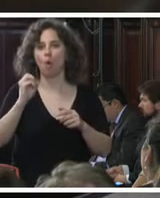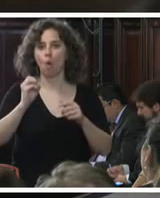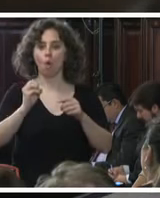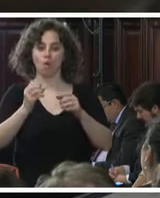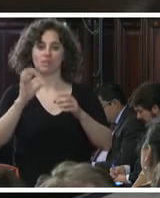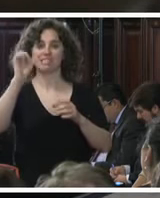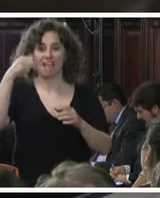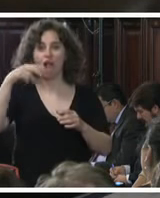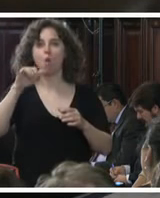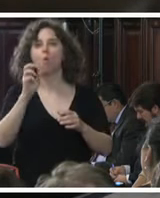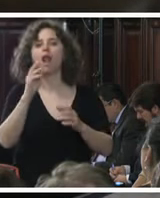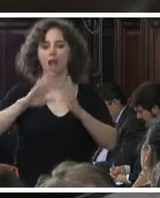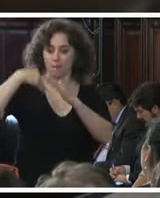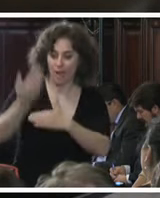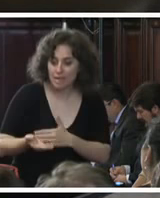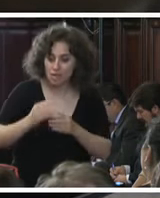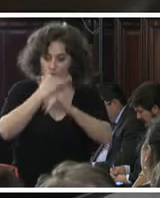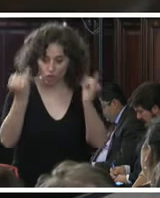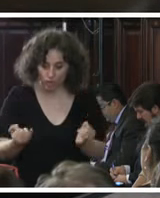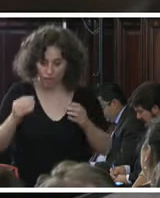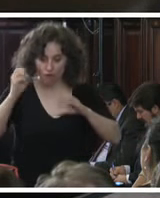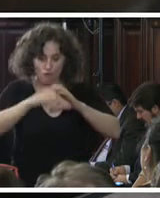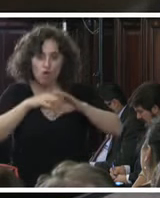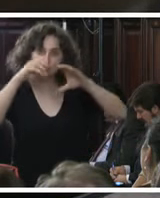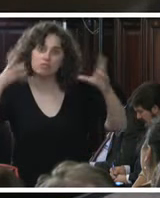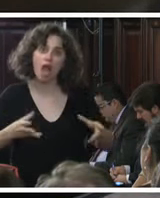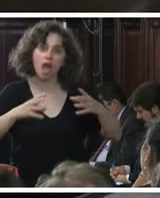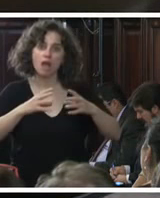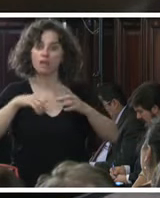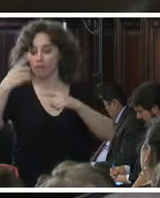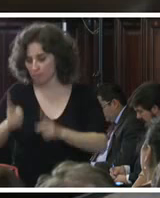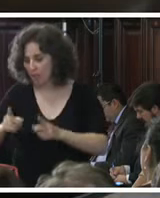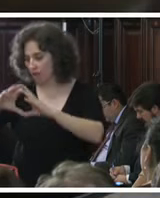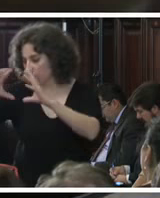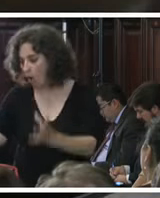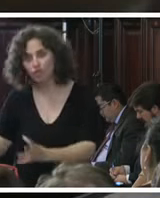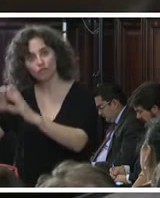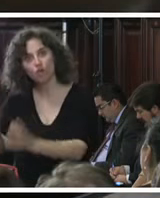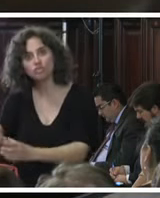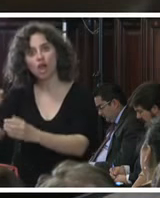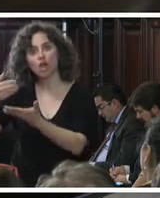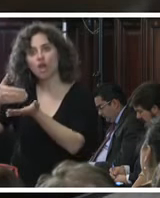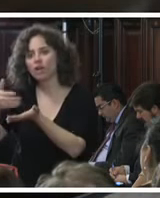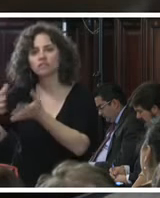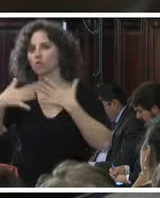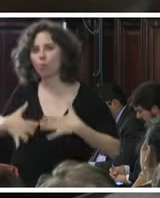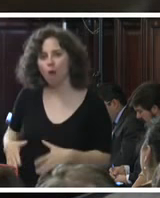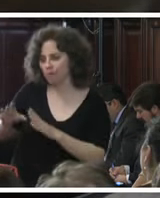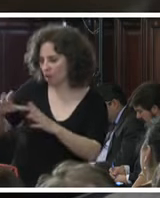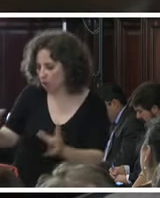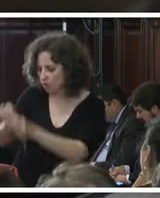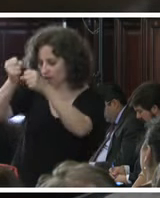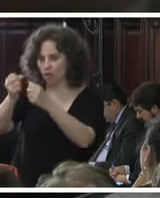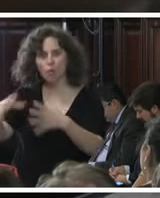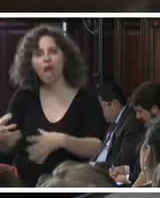al otro día los retos de Alessandre Mora si no me equivoco son encontrados en una